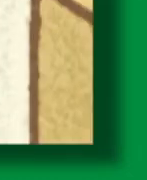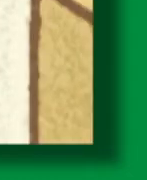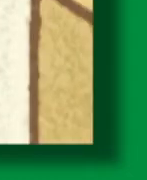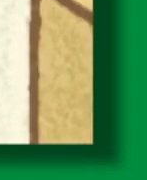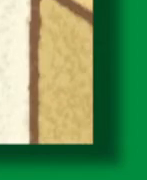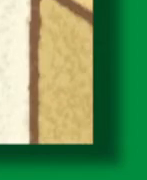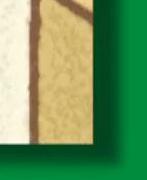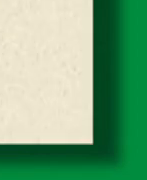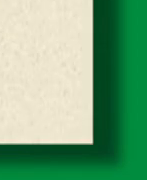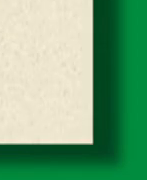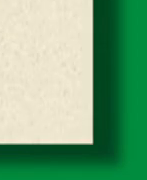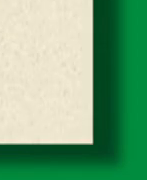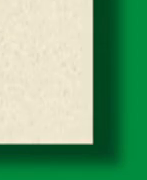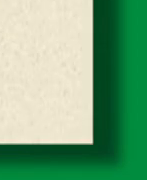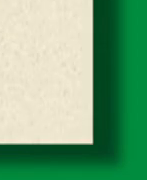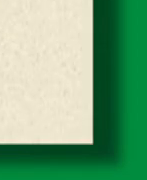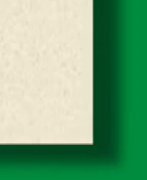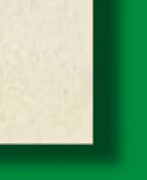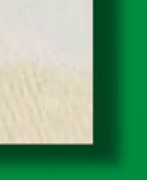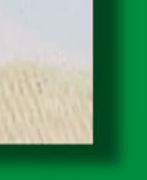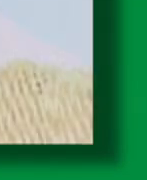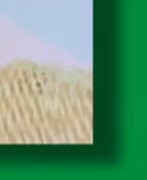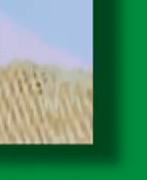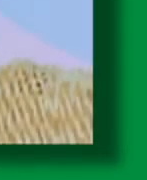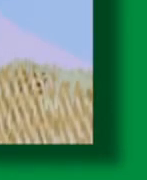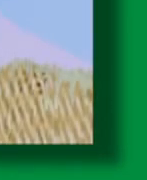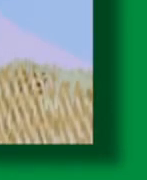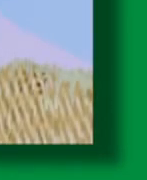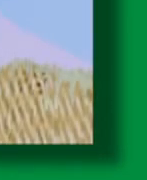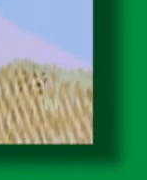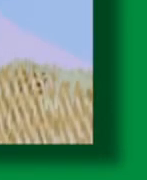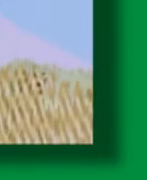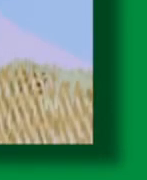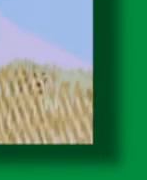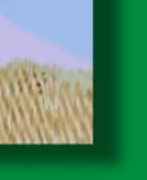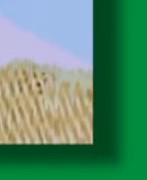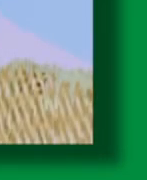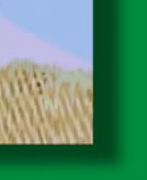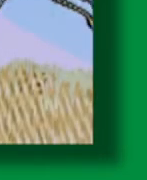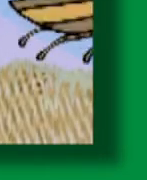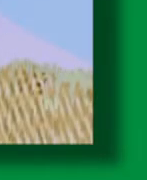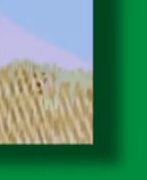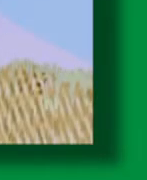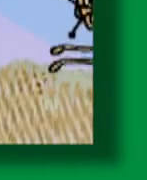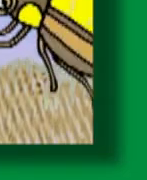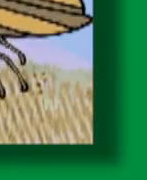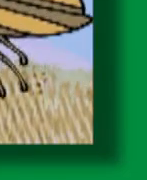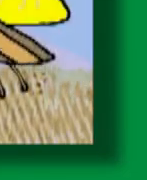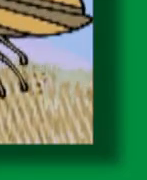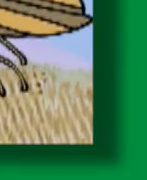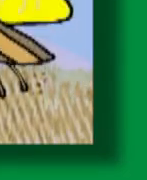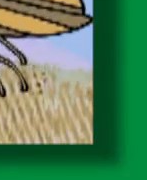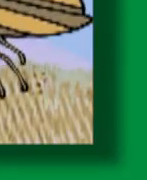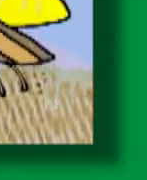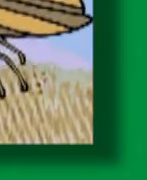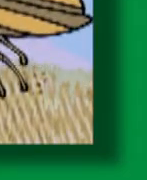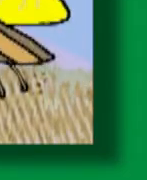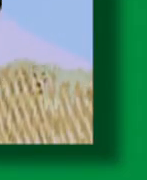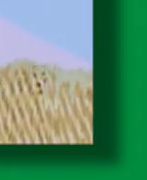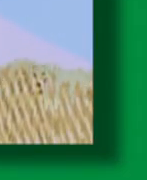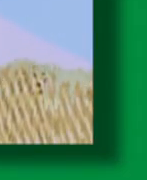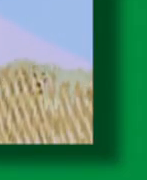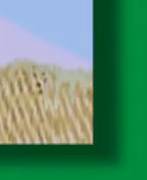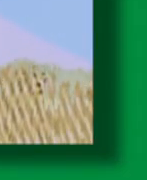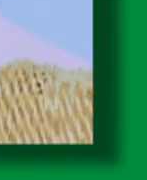No me queda más que despedirme despedirme.